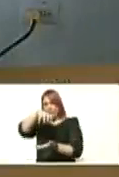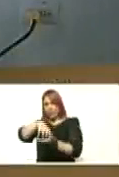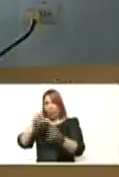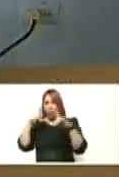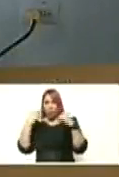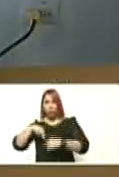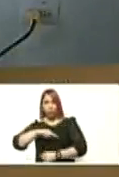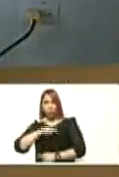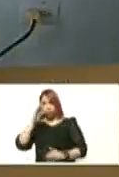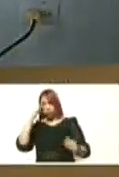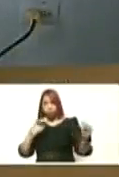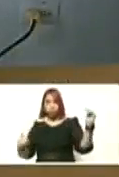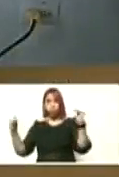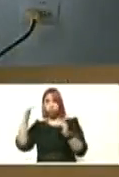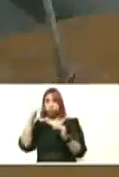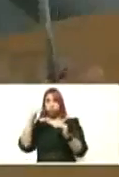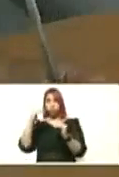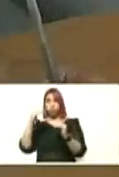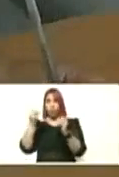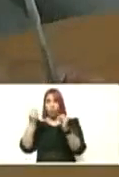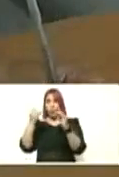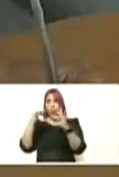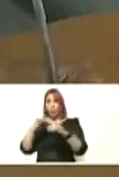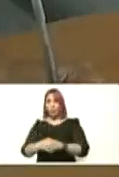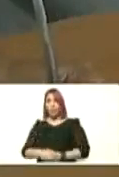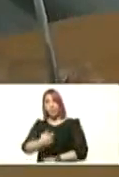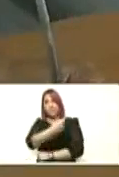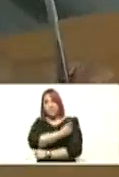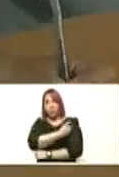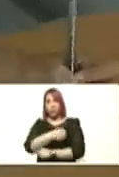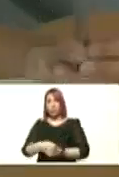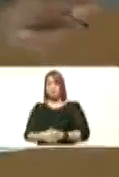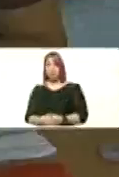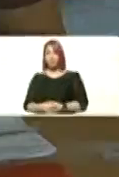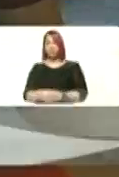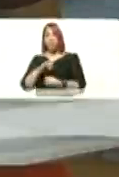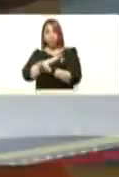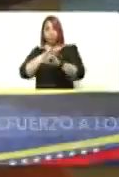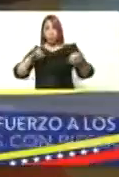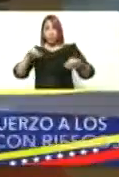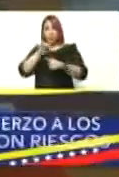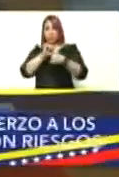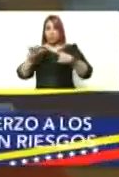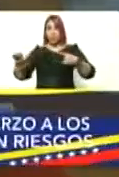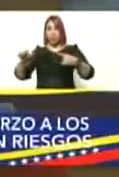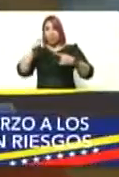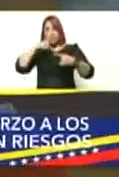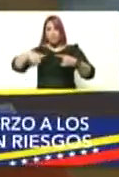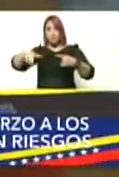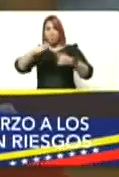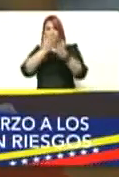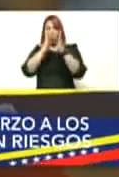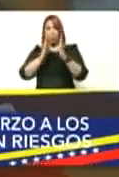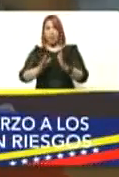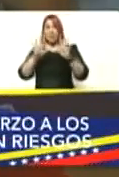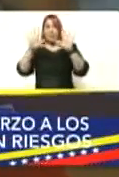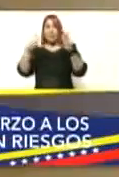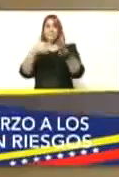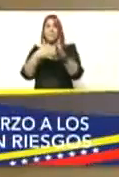nosotros hemos alcanzado ya la mayor cifra de vacunación en esta última semana en la población escolar con unos 10 mil